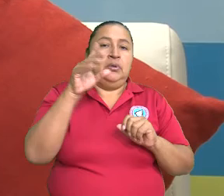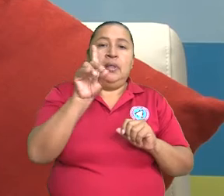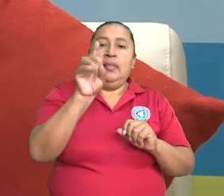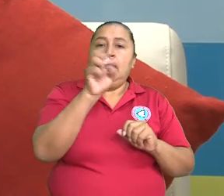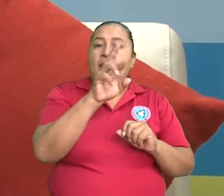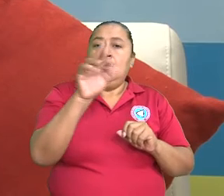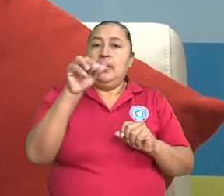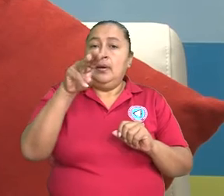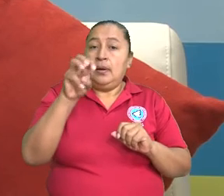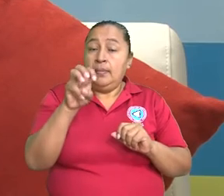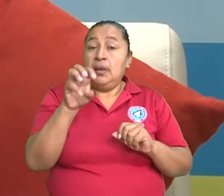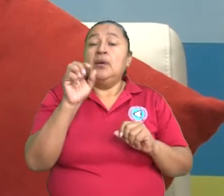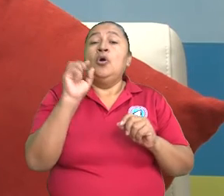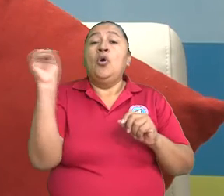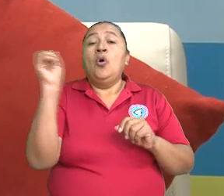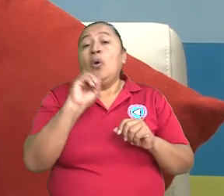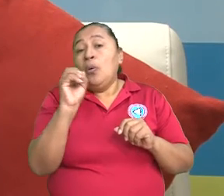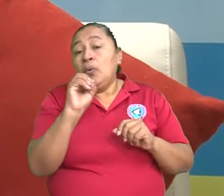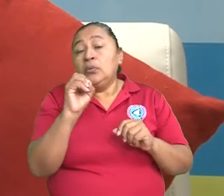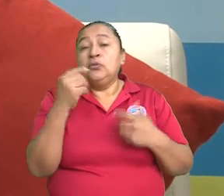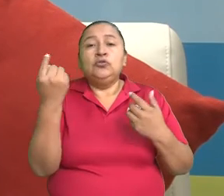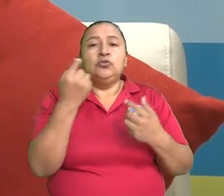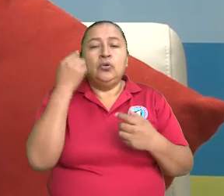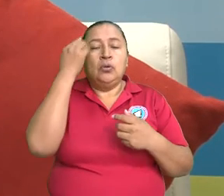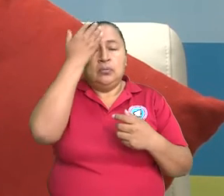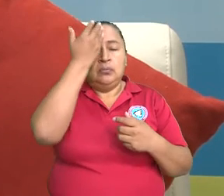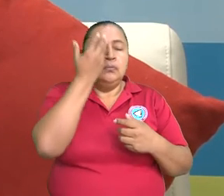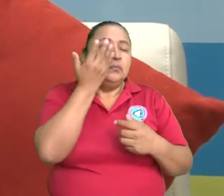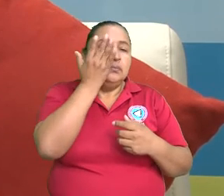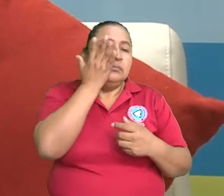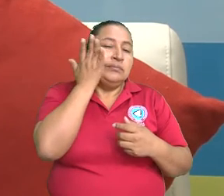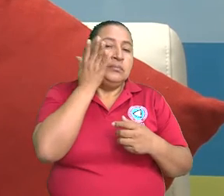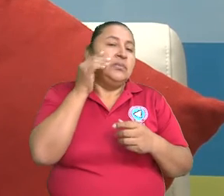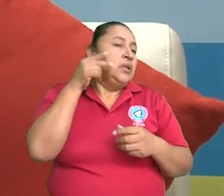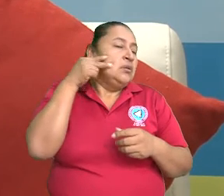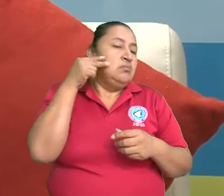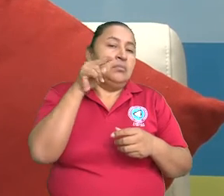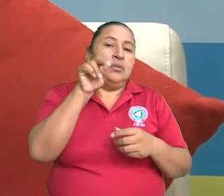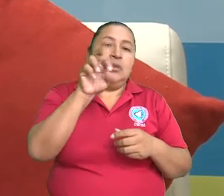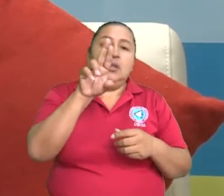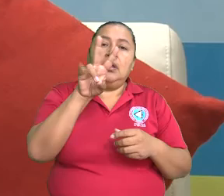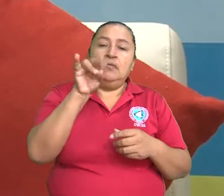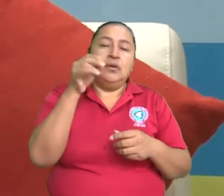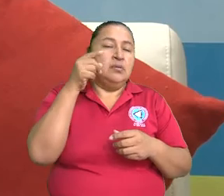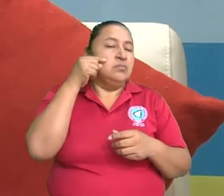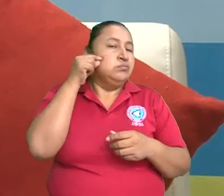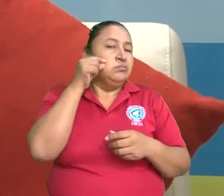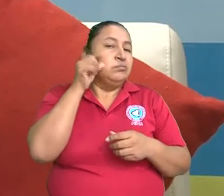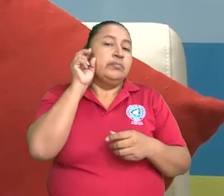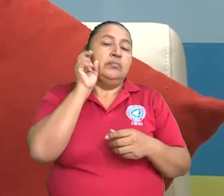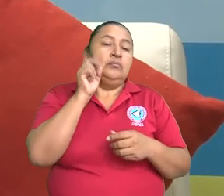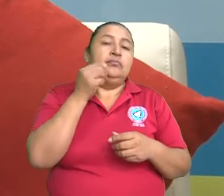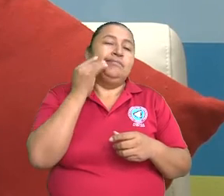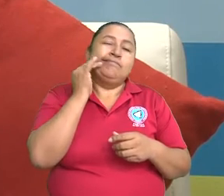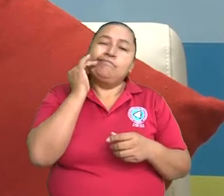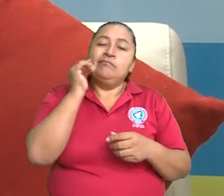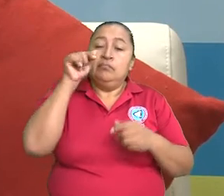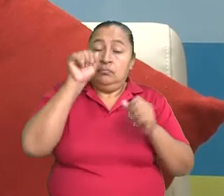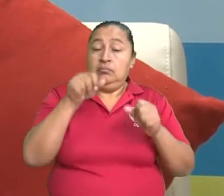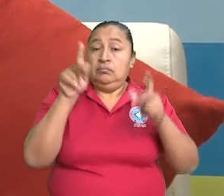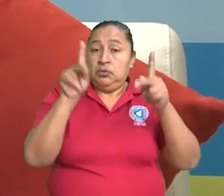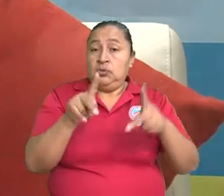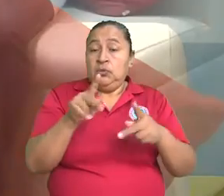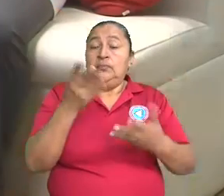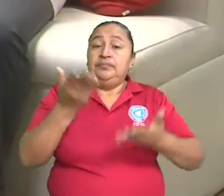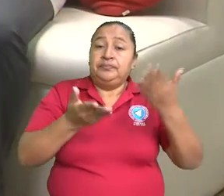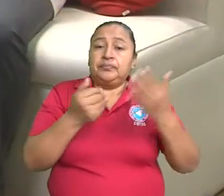O bien, solamente, pues, la afectación periférica del nervio como tal, ya que es lo que comúnmente llamamos como parálisis facial. ¿Por